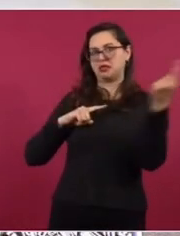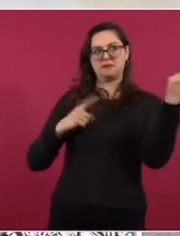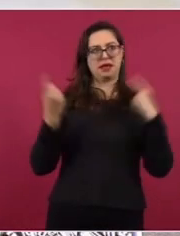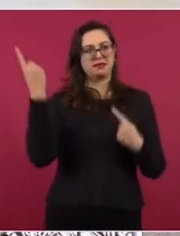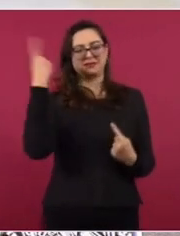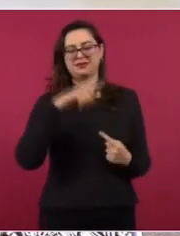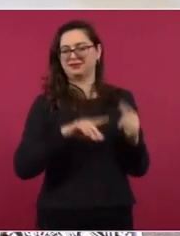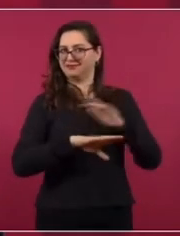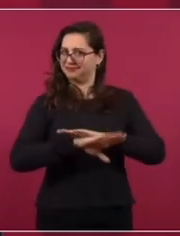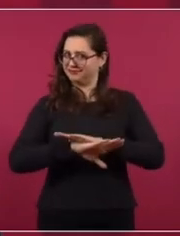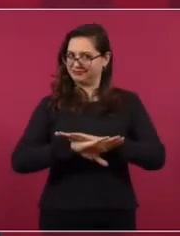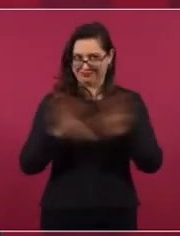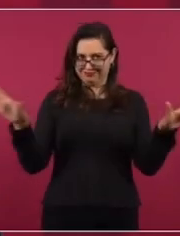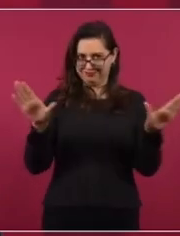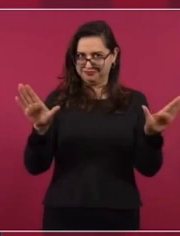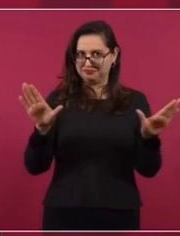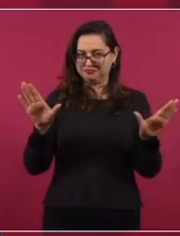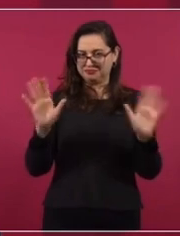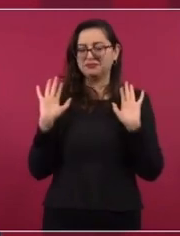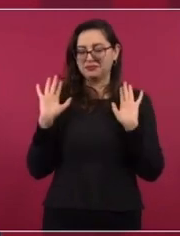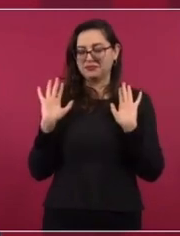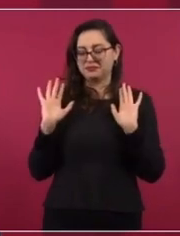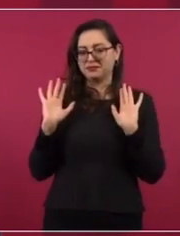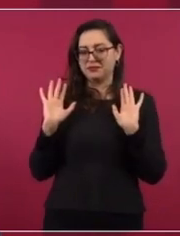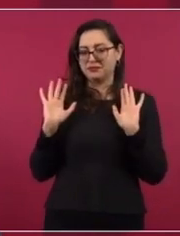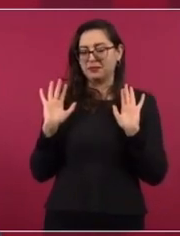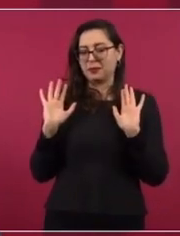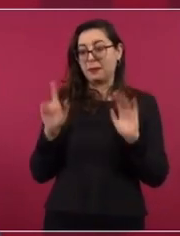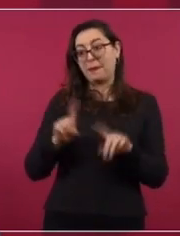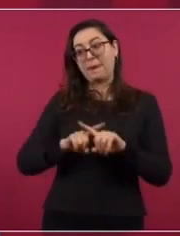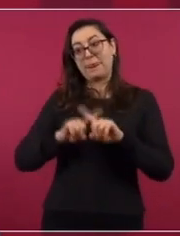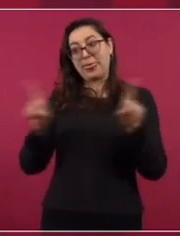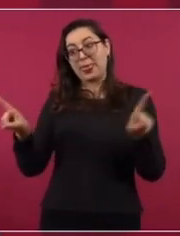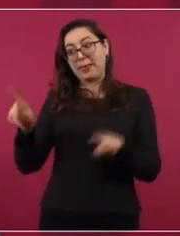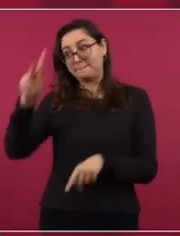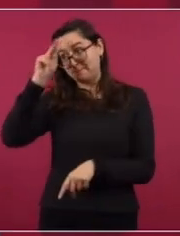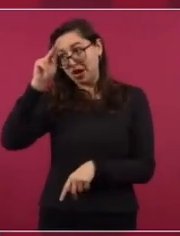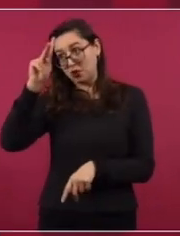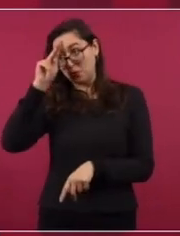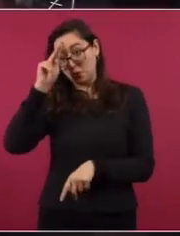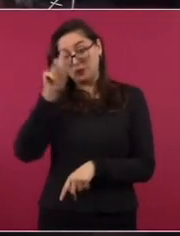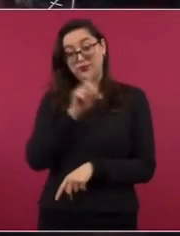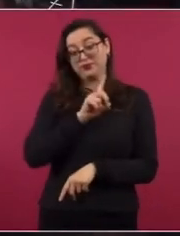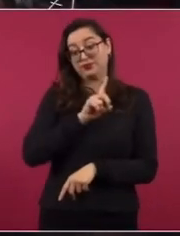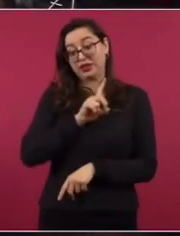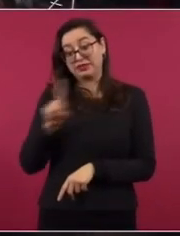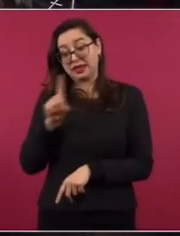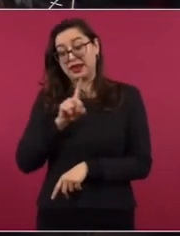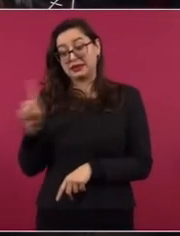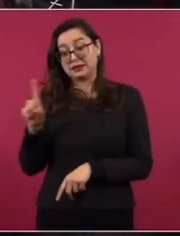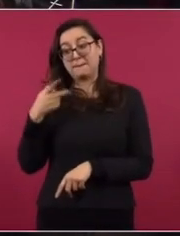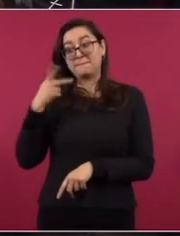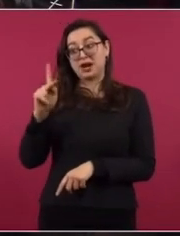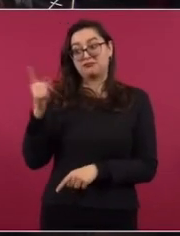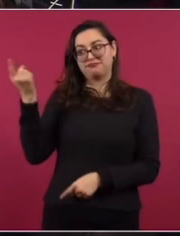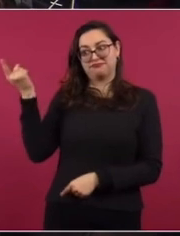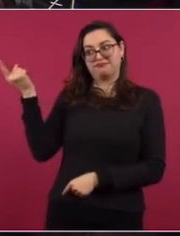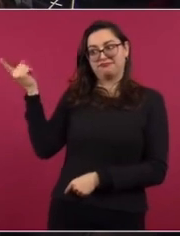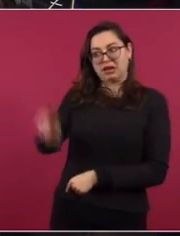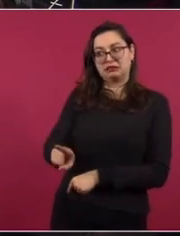a intereses extranjeros, que seguramente dieron la orden